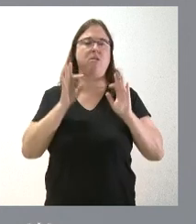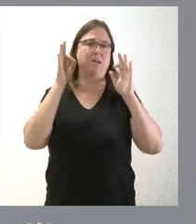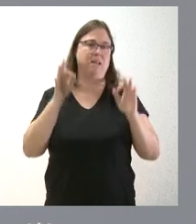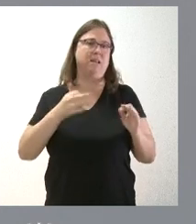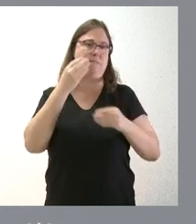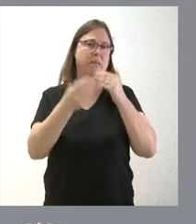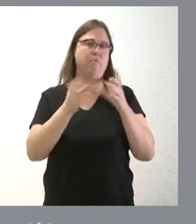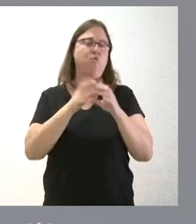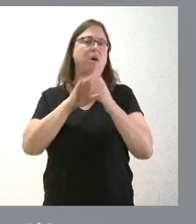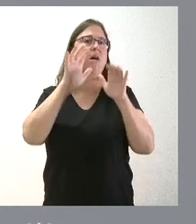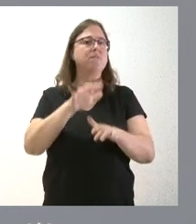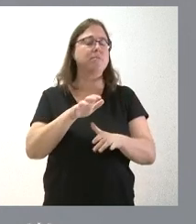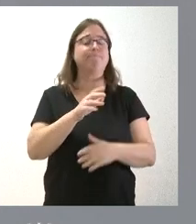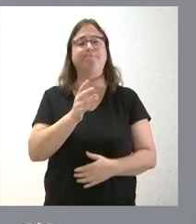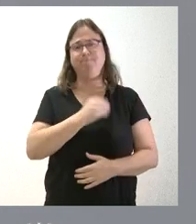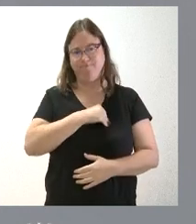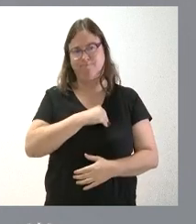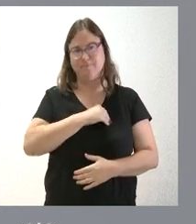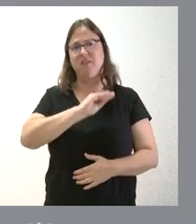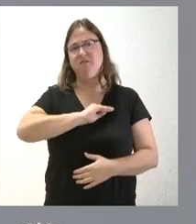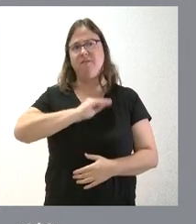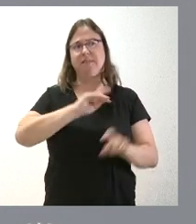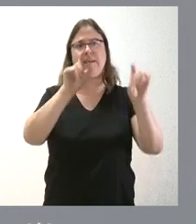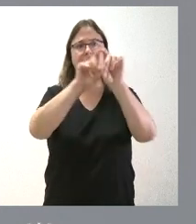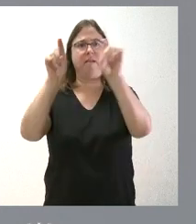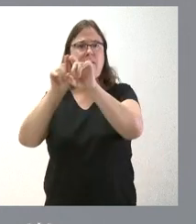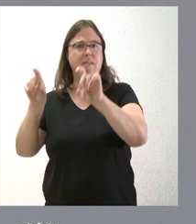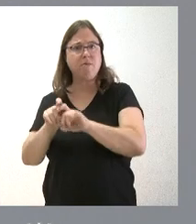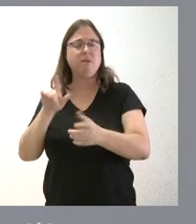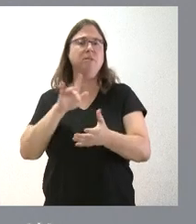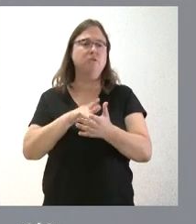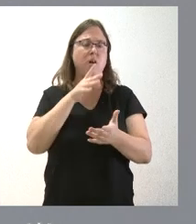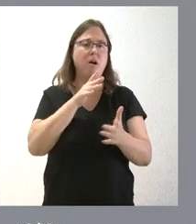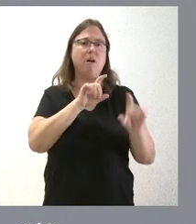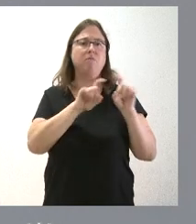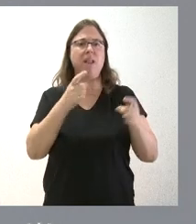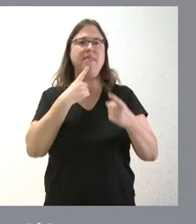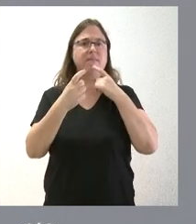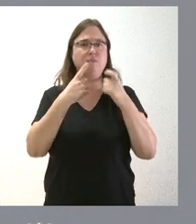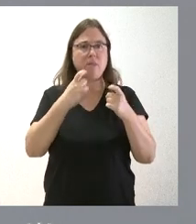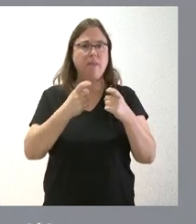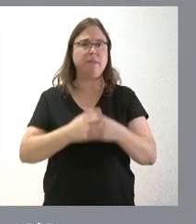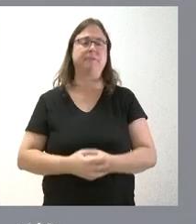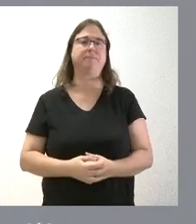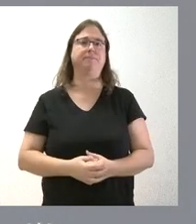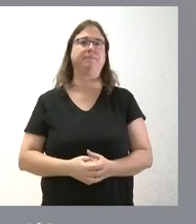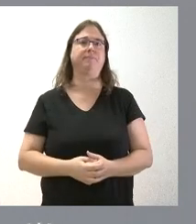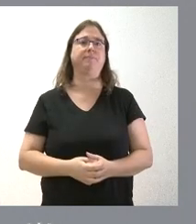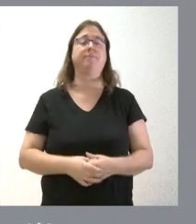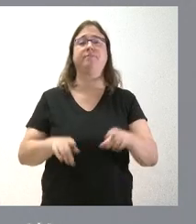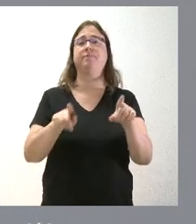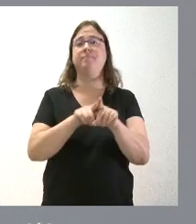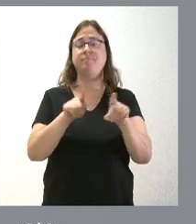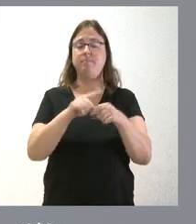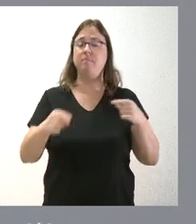Junta de Castilla y León. Son, por desgracia, bastante las empresas que en este en España están pasando dificultades como consecuencia de